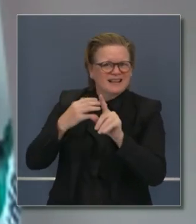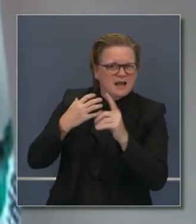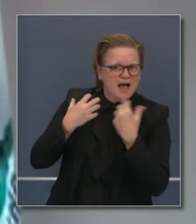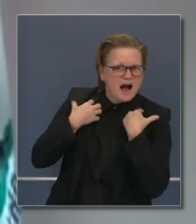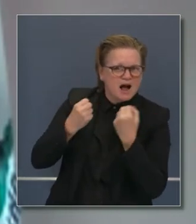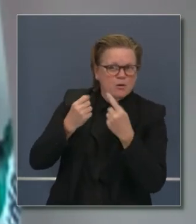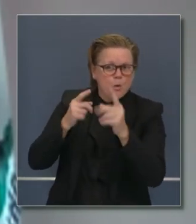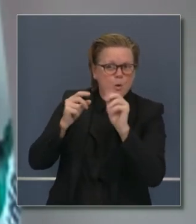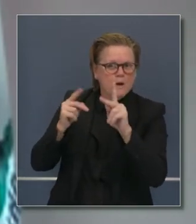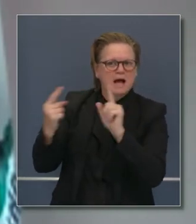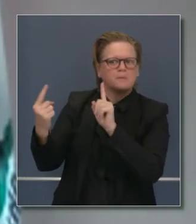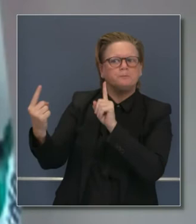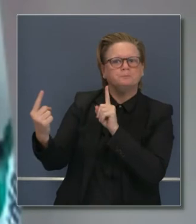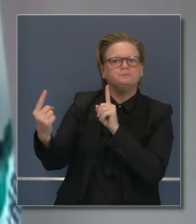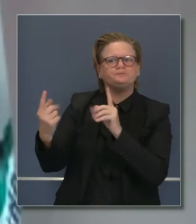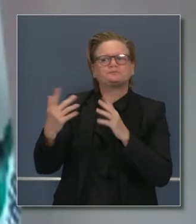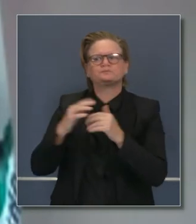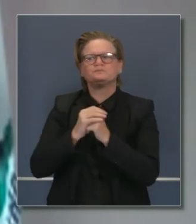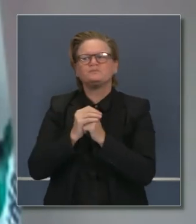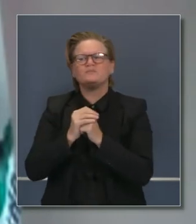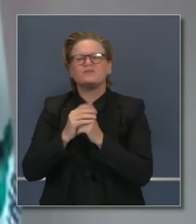de tener un escape emotivo.